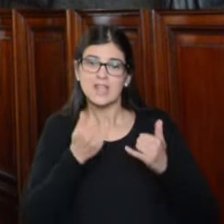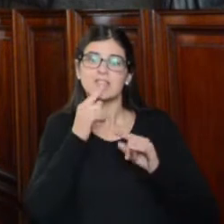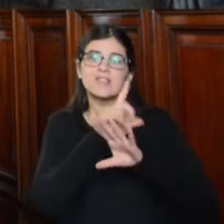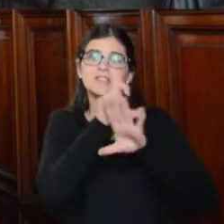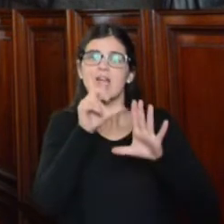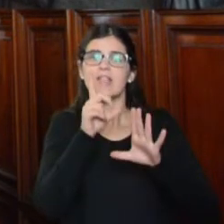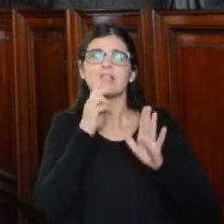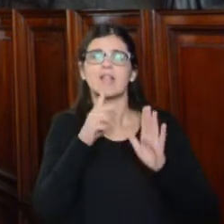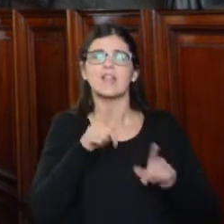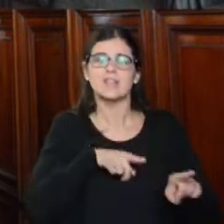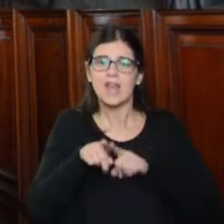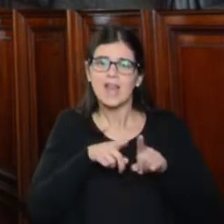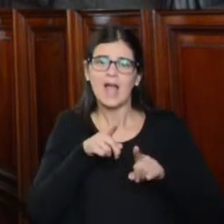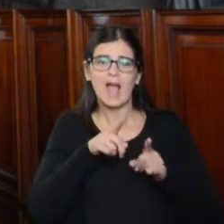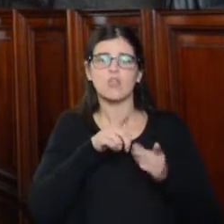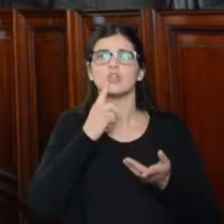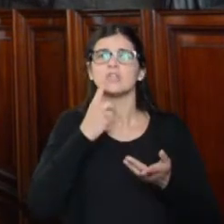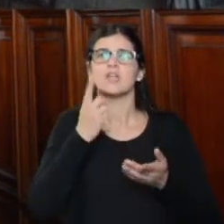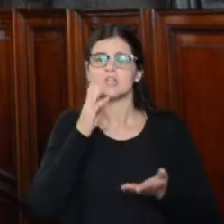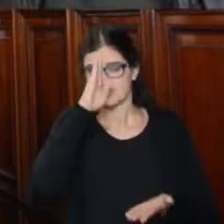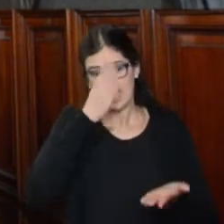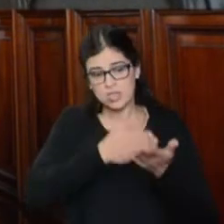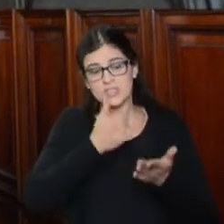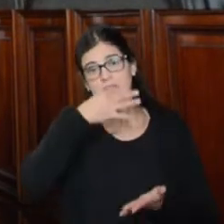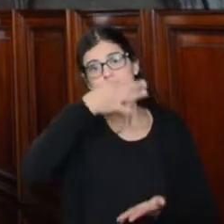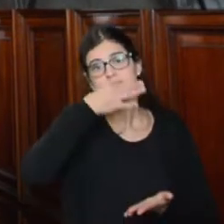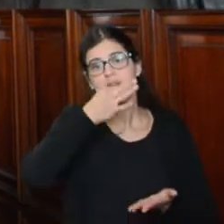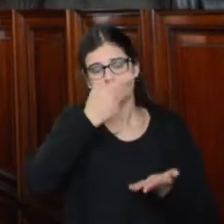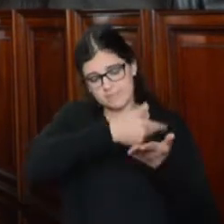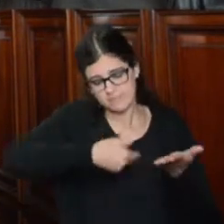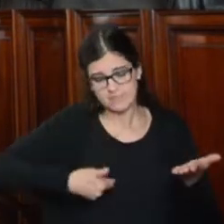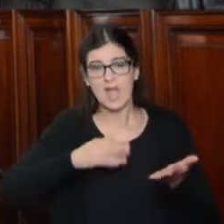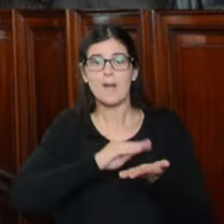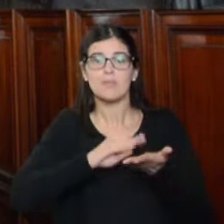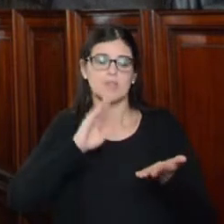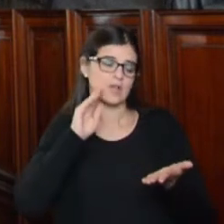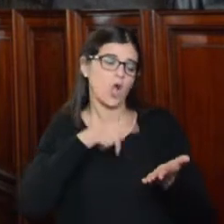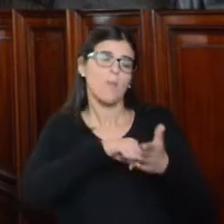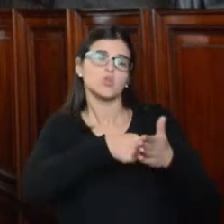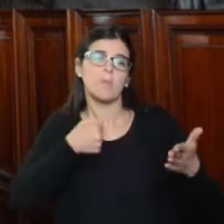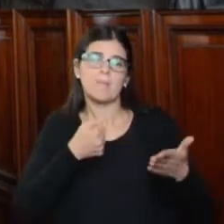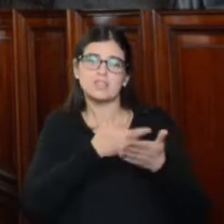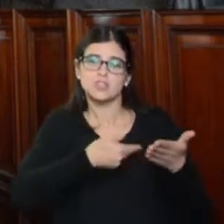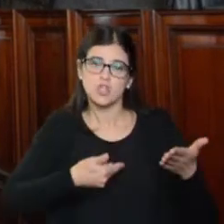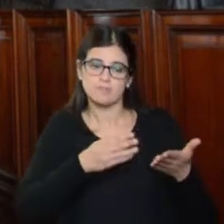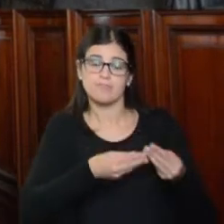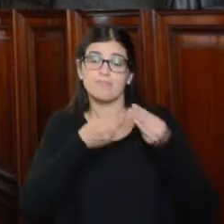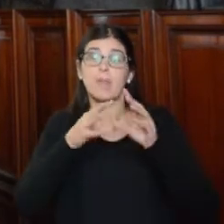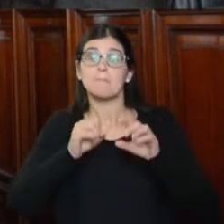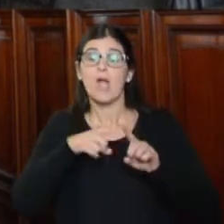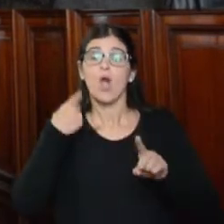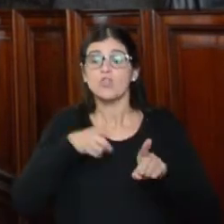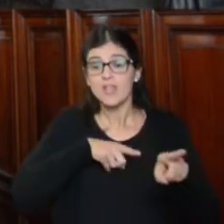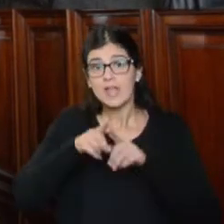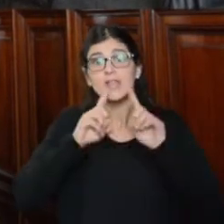delegados sindicales apartándose de la sanción recomendada por el sumario administrativo que era apenas una suspensión. Asimismo, varios dirigentes han sido